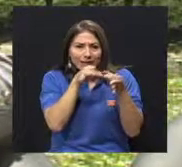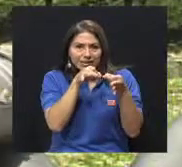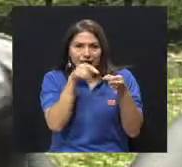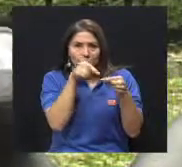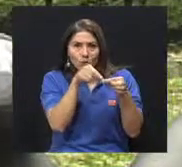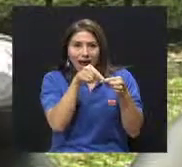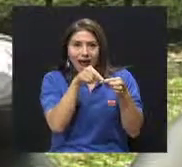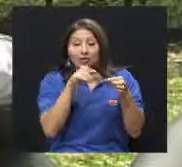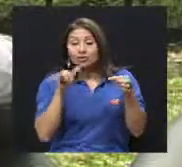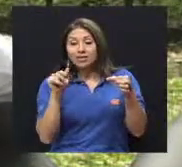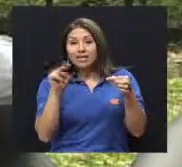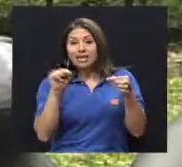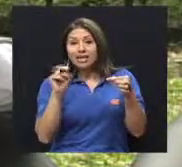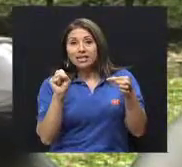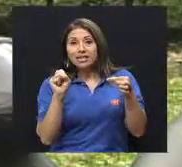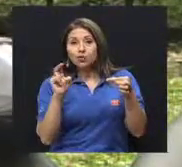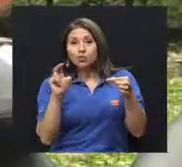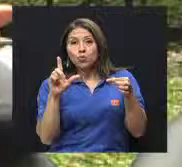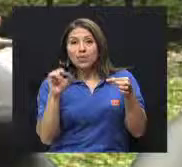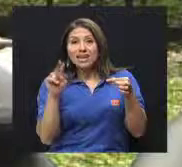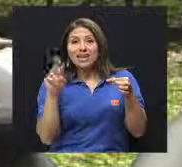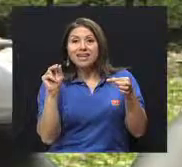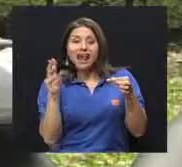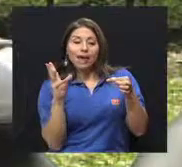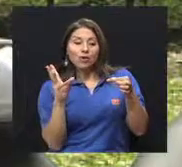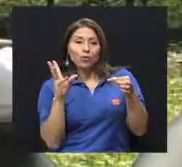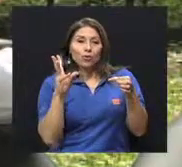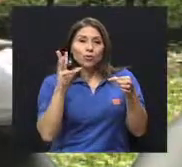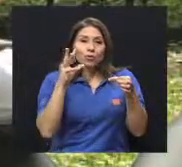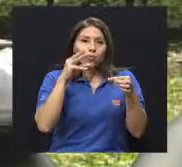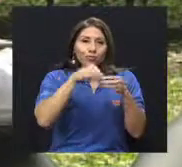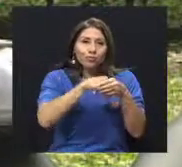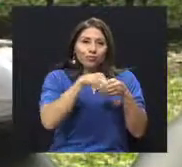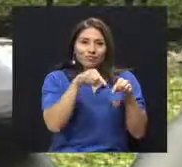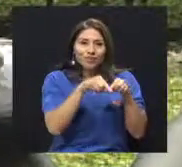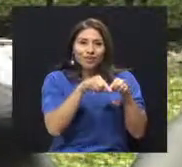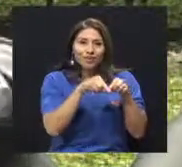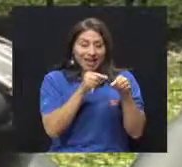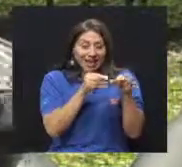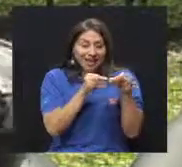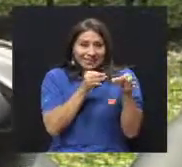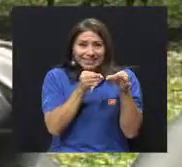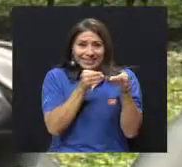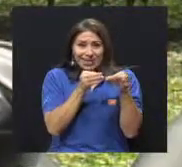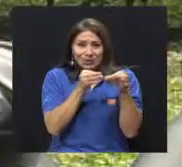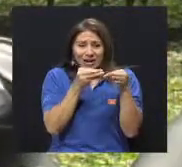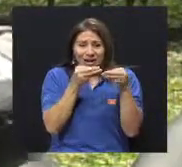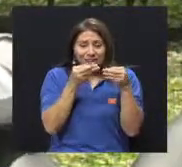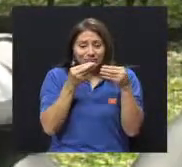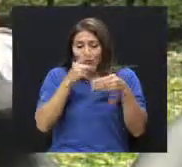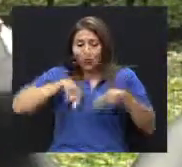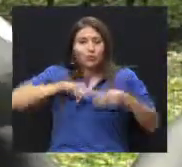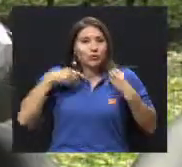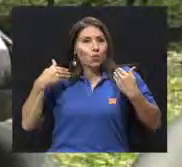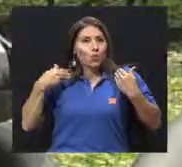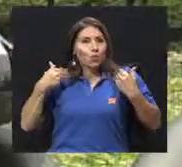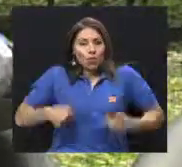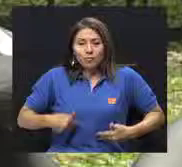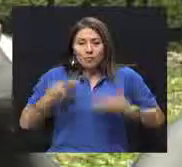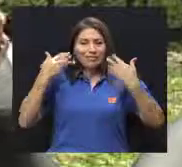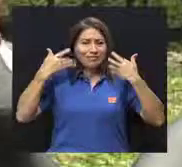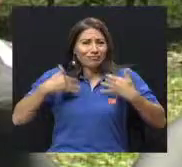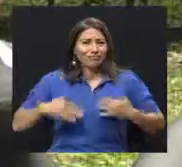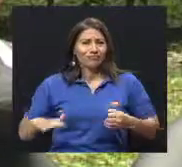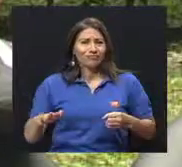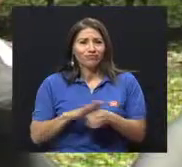adentro, es el ladrillo vivo que forma cada uno de nuestros tejidos. El azúcar llega por